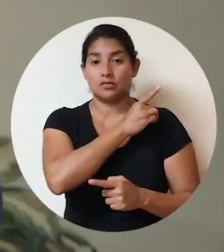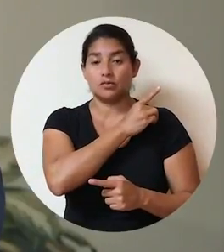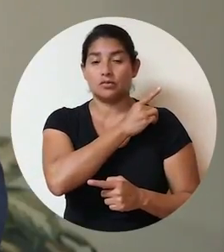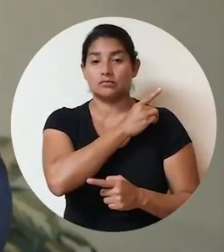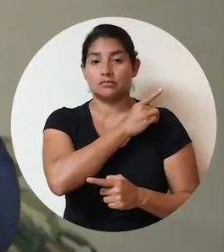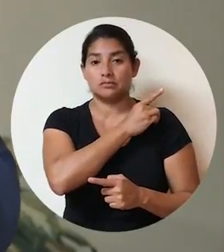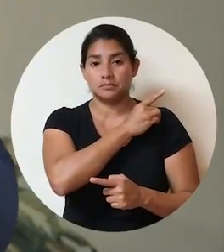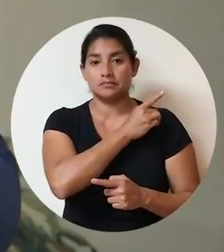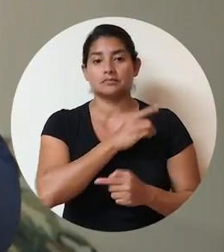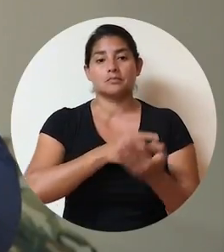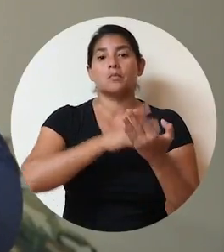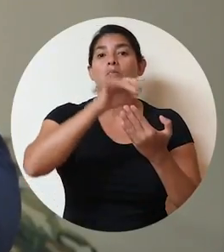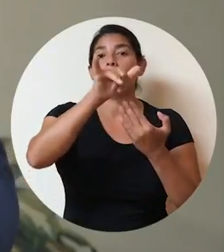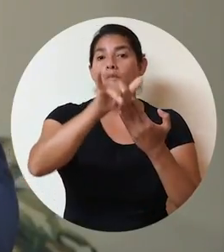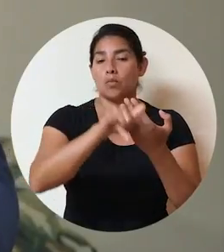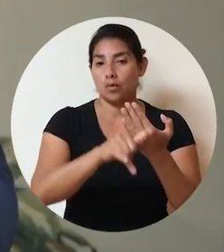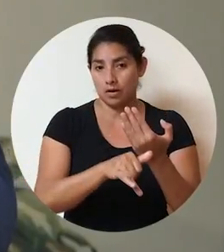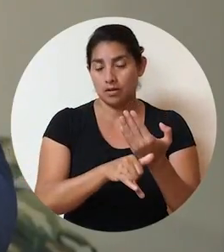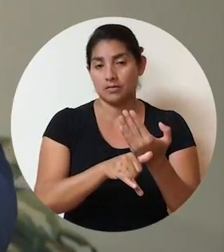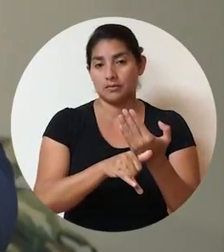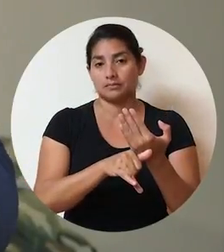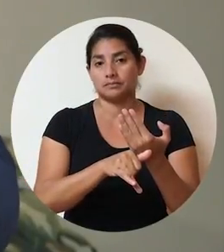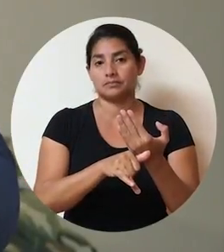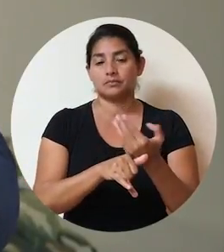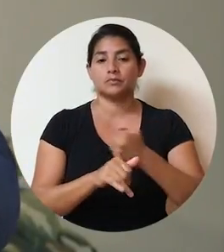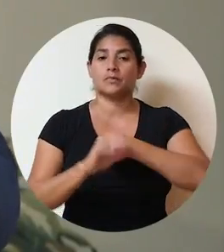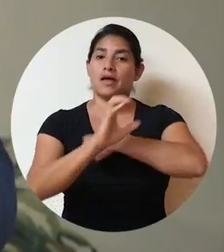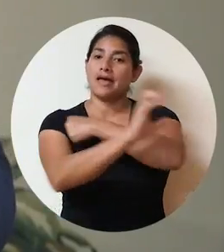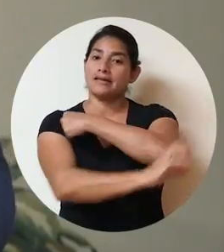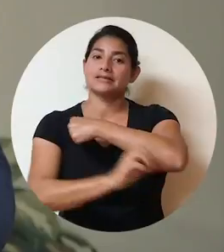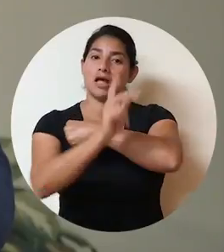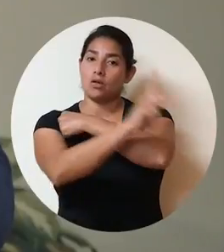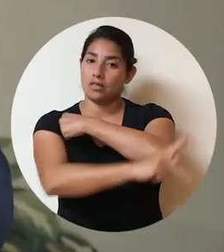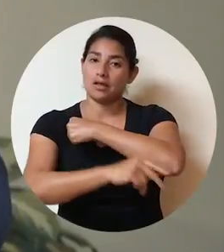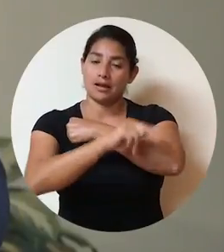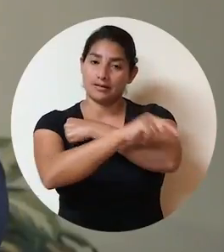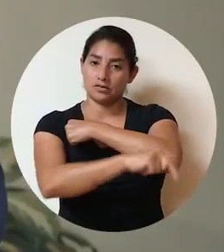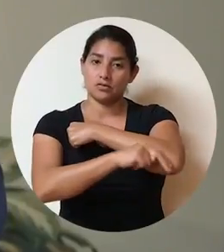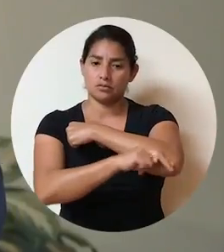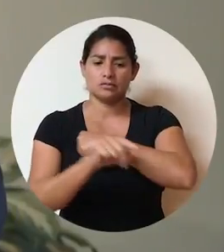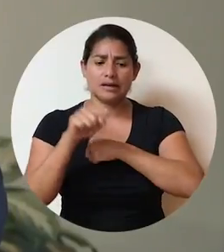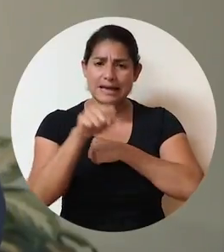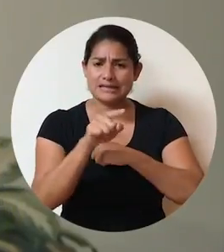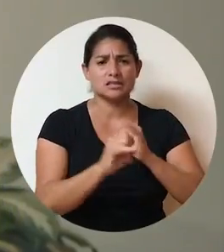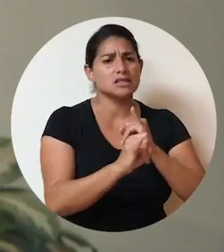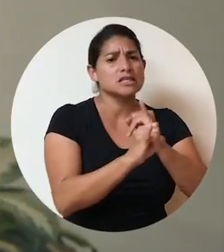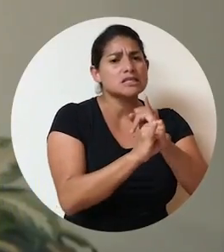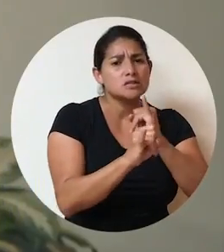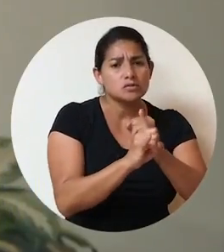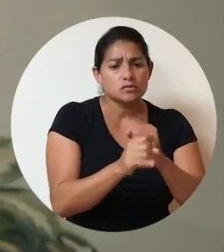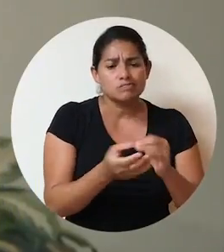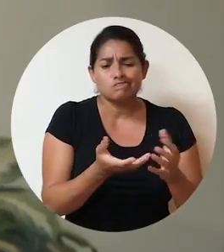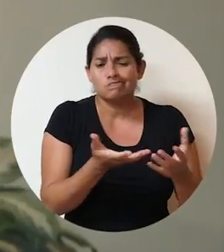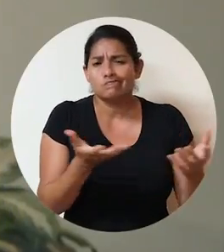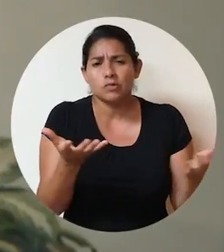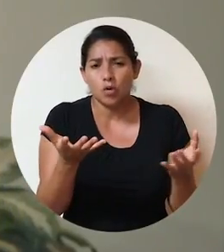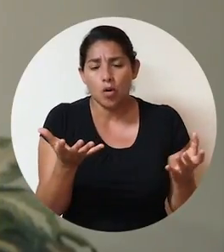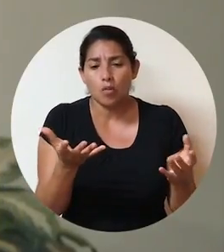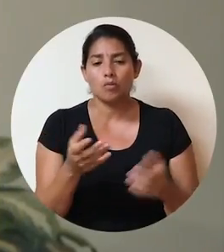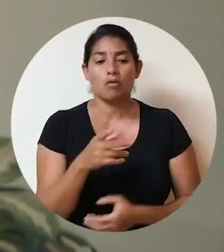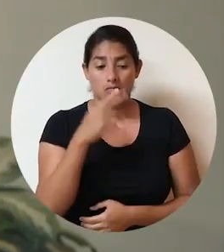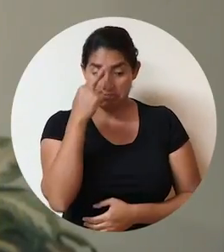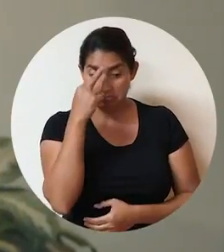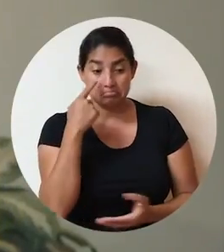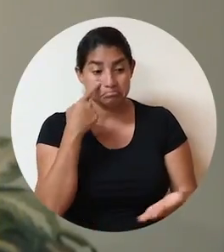del programa Estado de la Nación, una institución